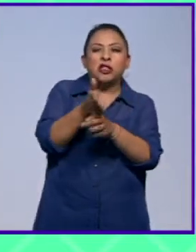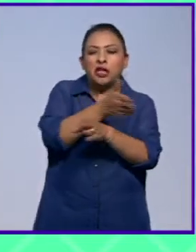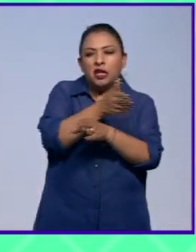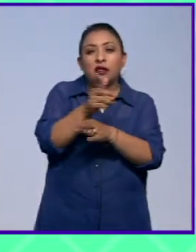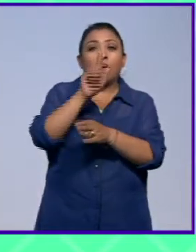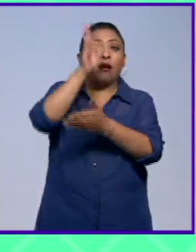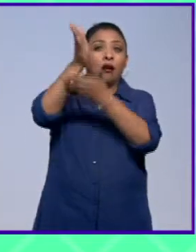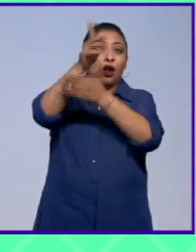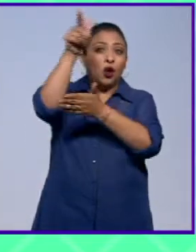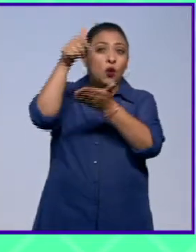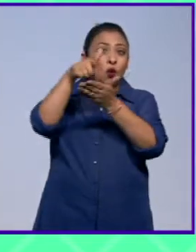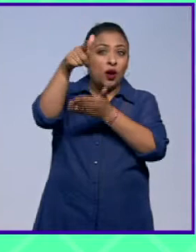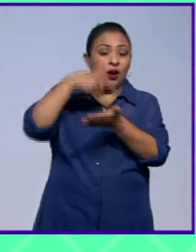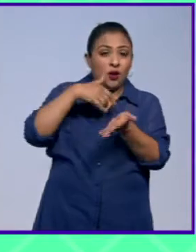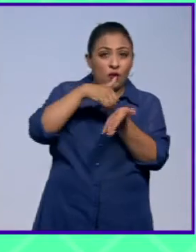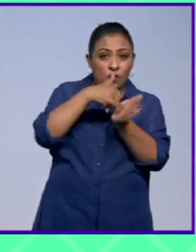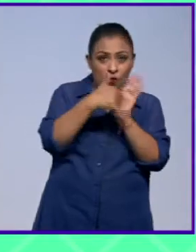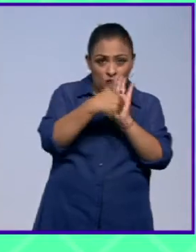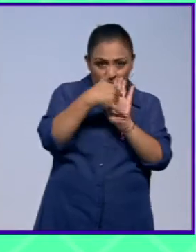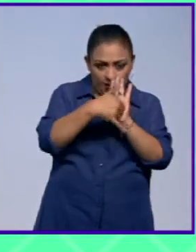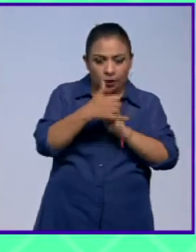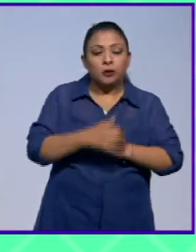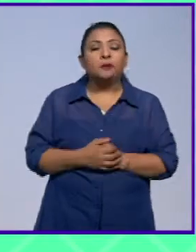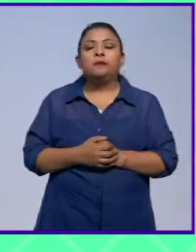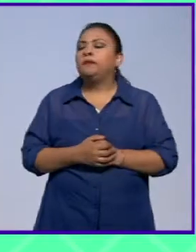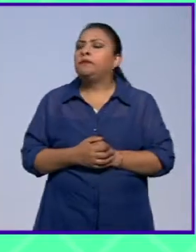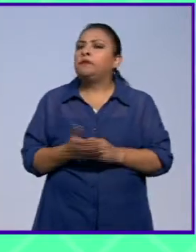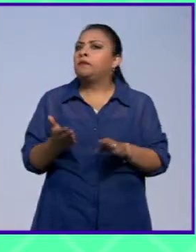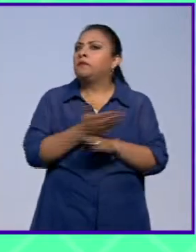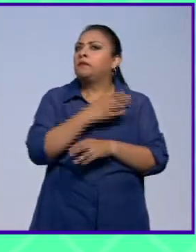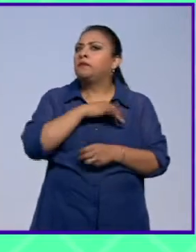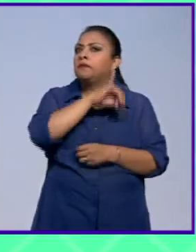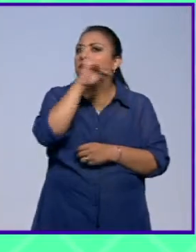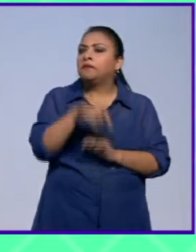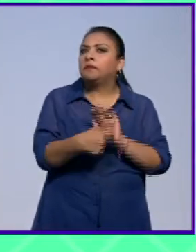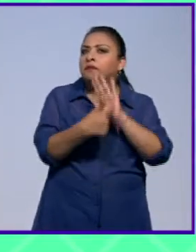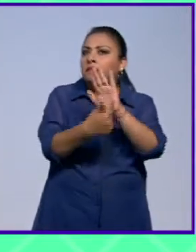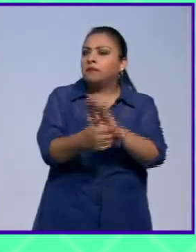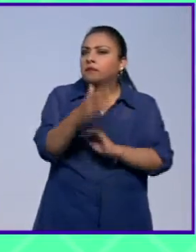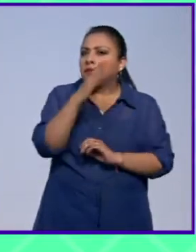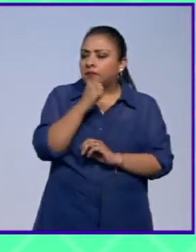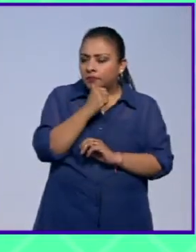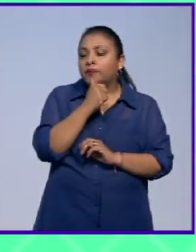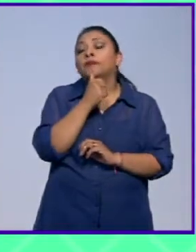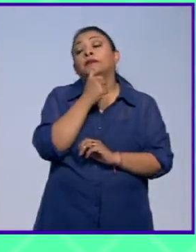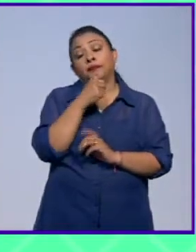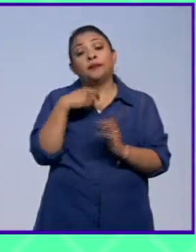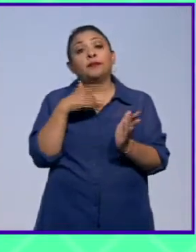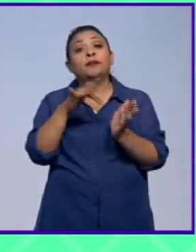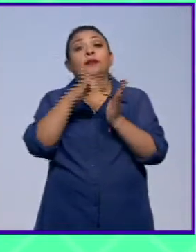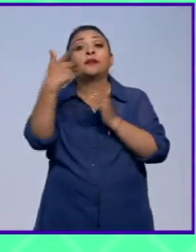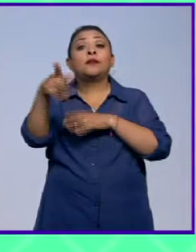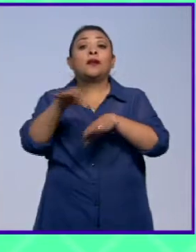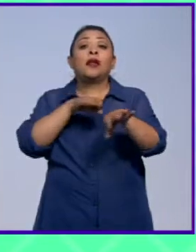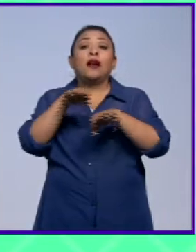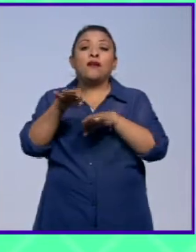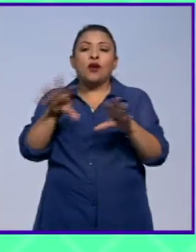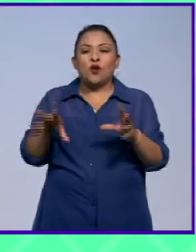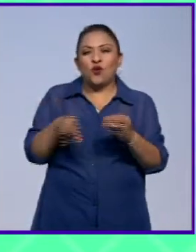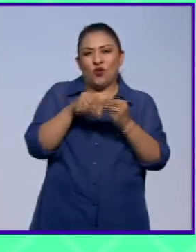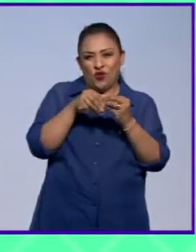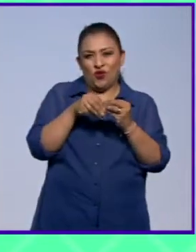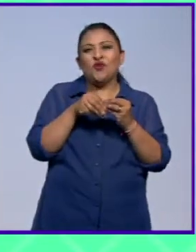estaba en Nueva York, y que nunca se había podido presentar. Y gracias al trabajo que hicimos